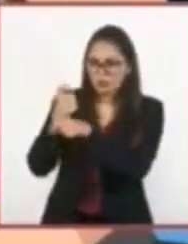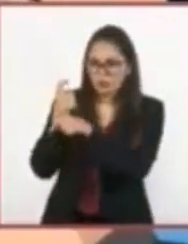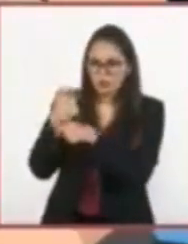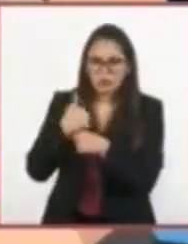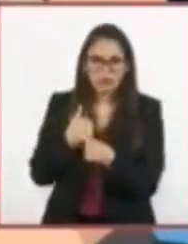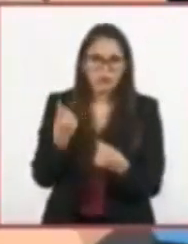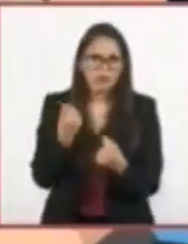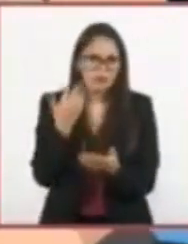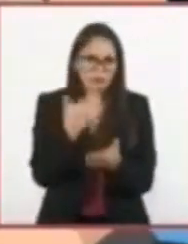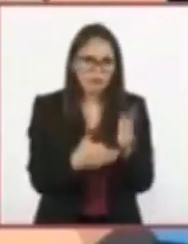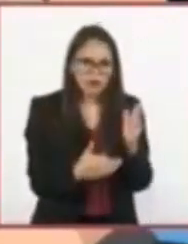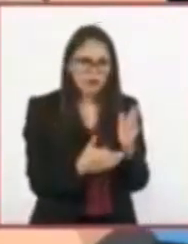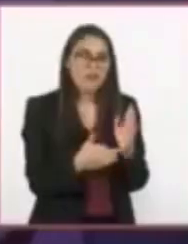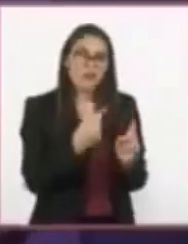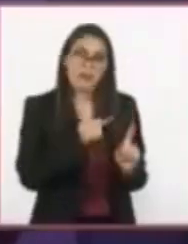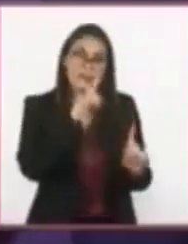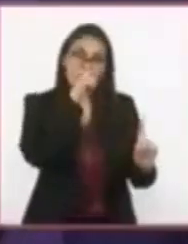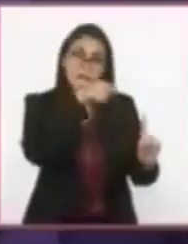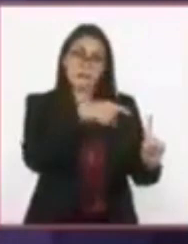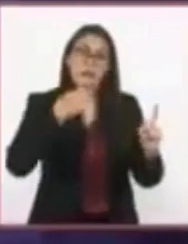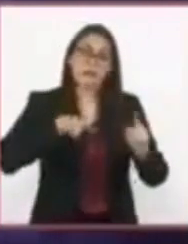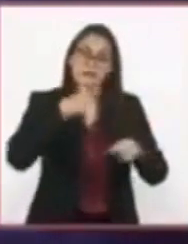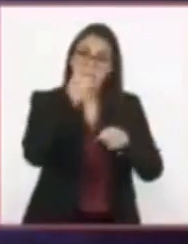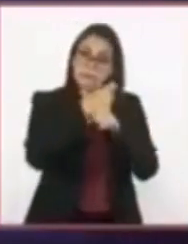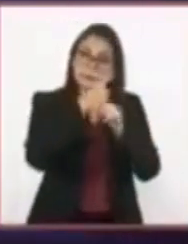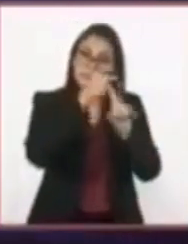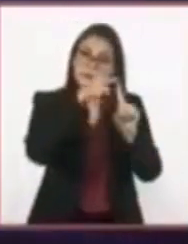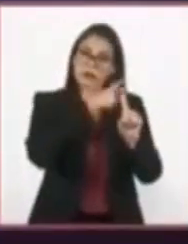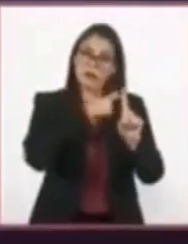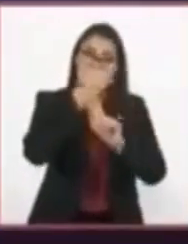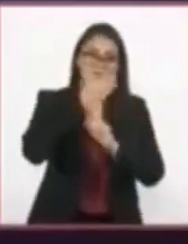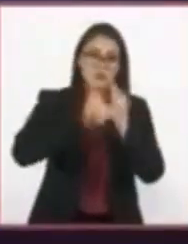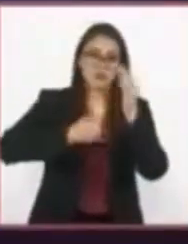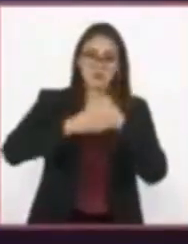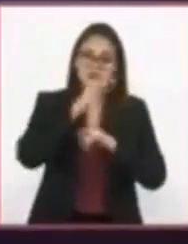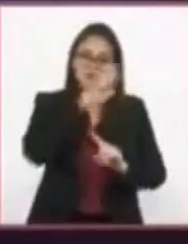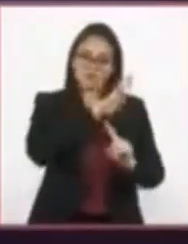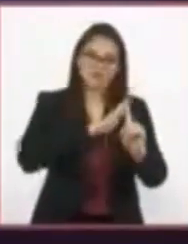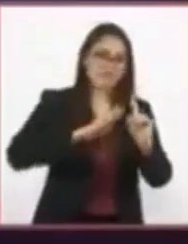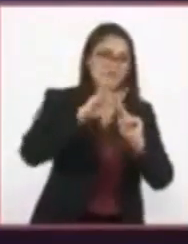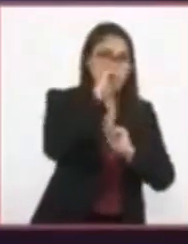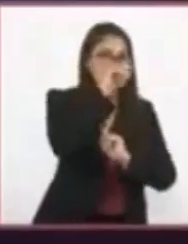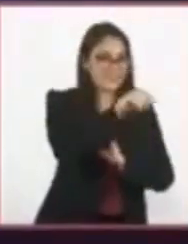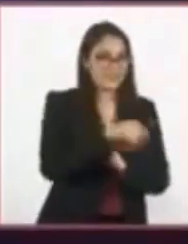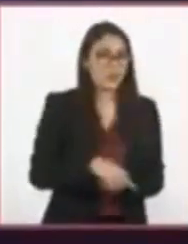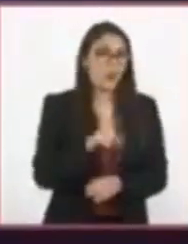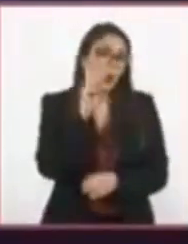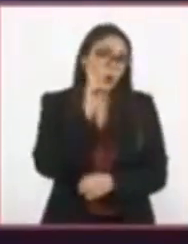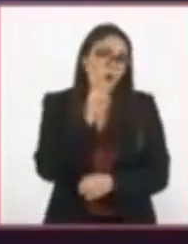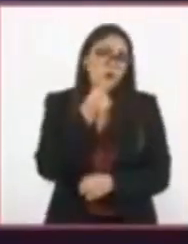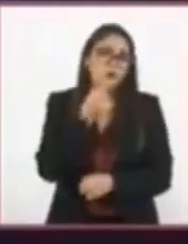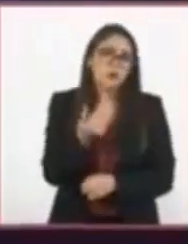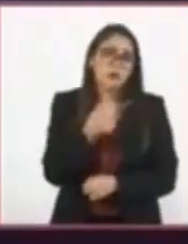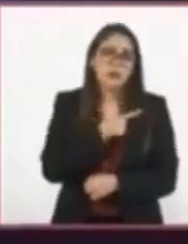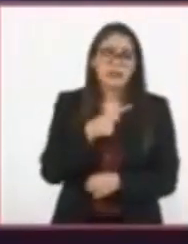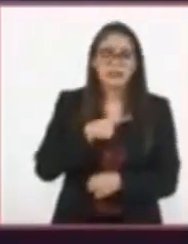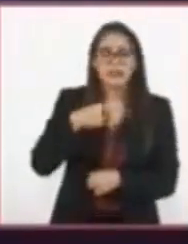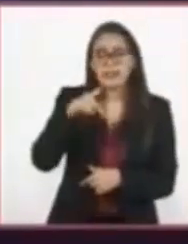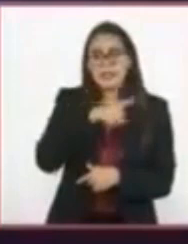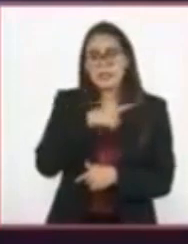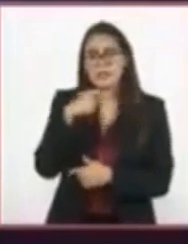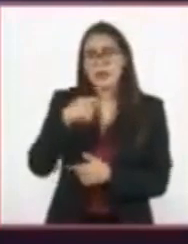y todo gira a su alrededor. Caperucita Roja está lista para atravesar el bosque y llevarle unas galletas a su